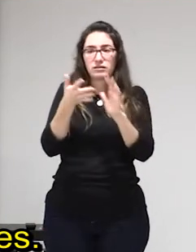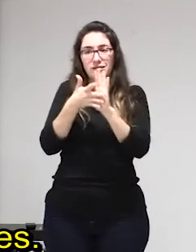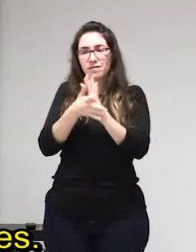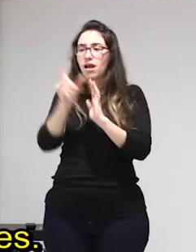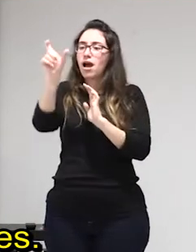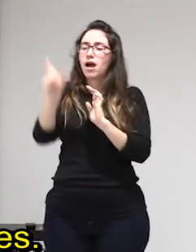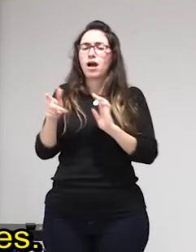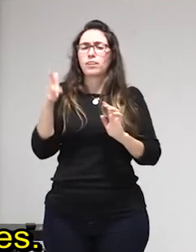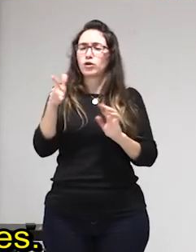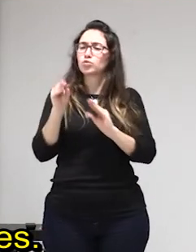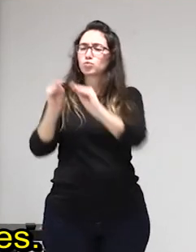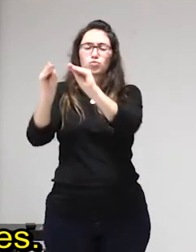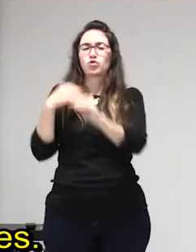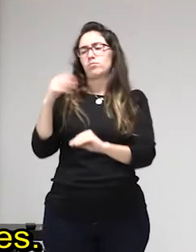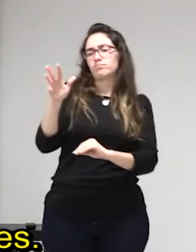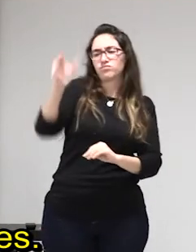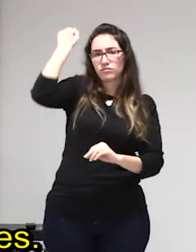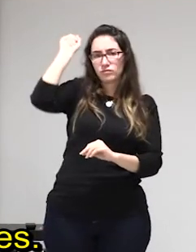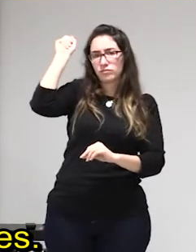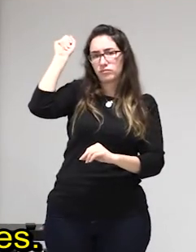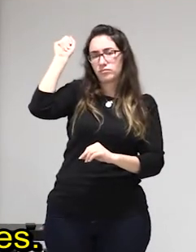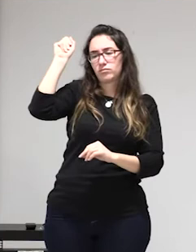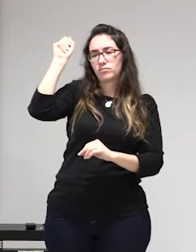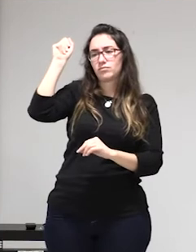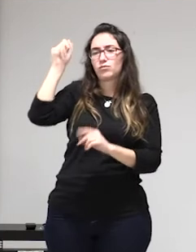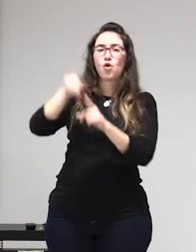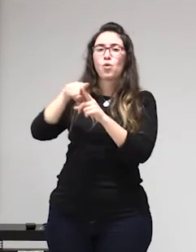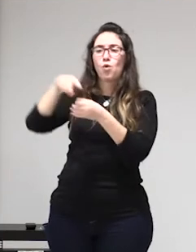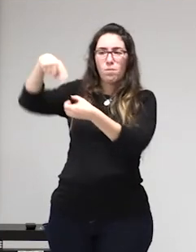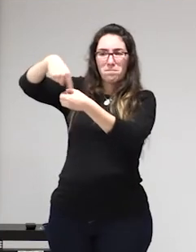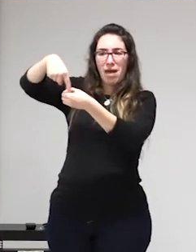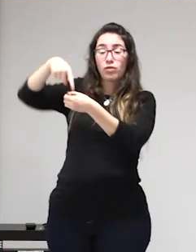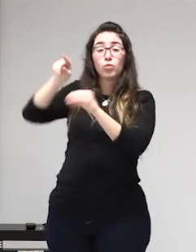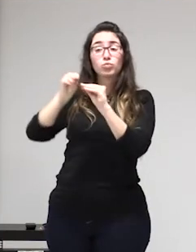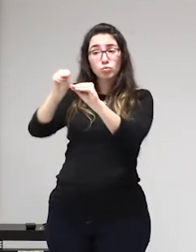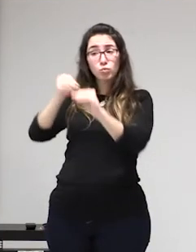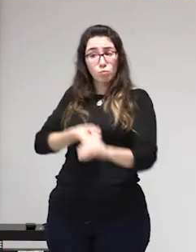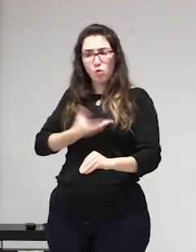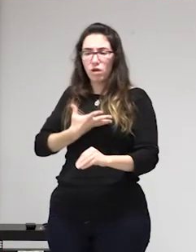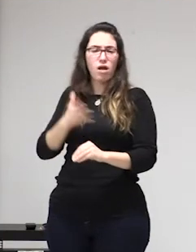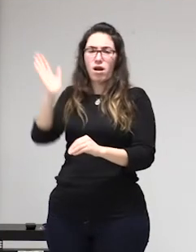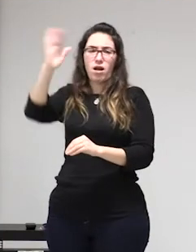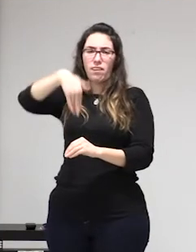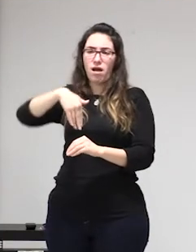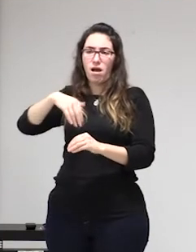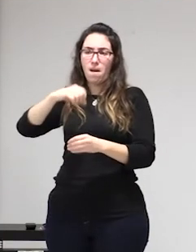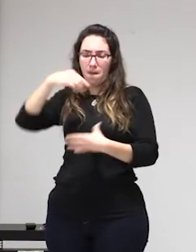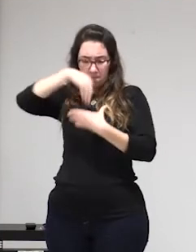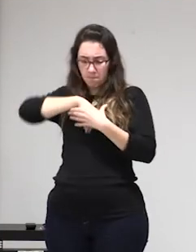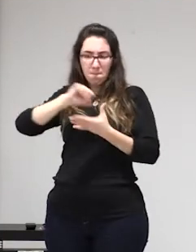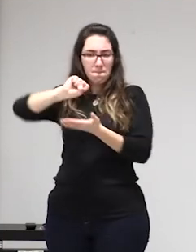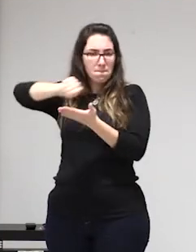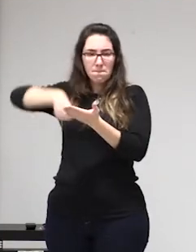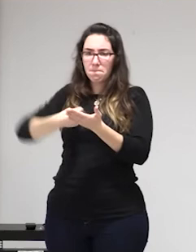bastantes preguntas y reflexiones en torno a claro la prostitución fomenta la cultura del abuso desde tu